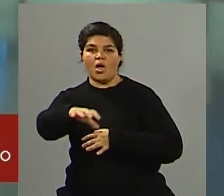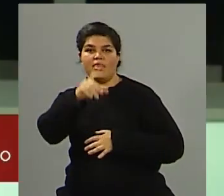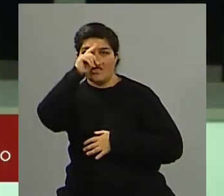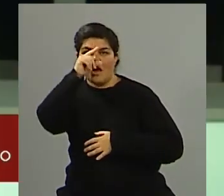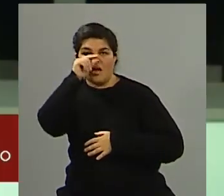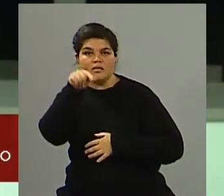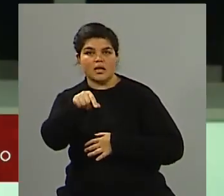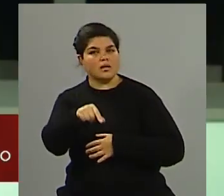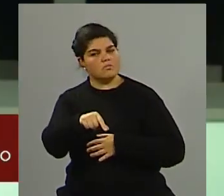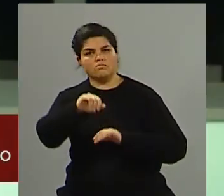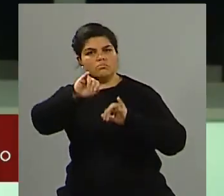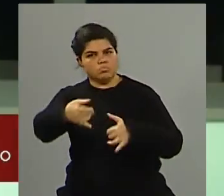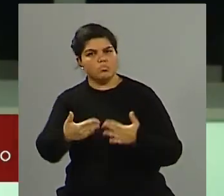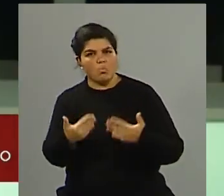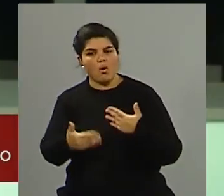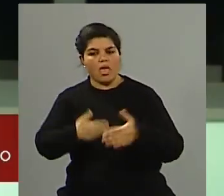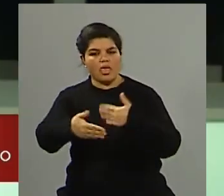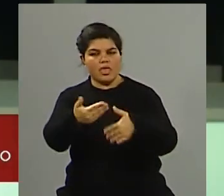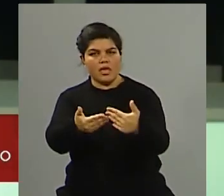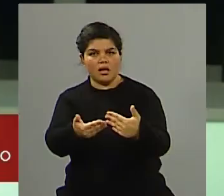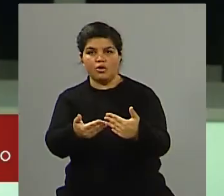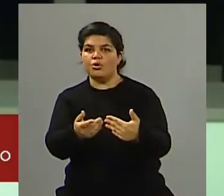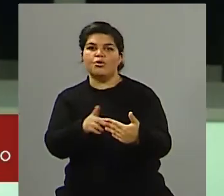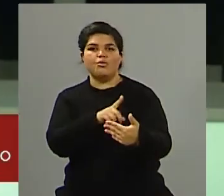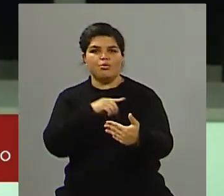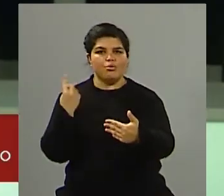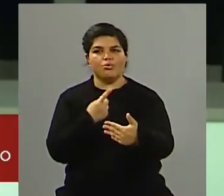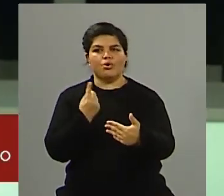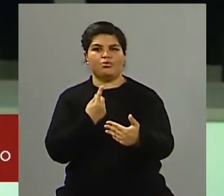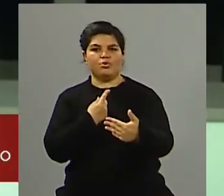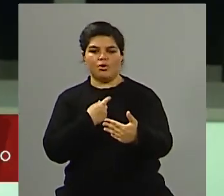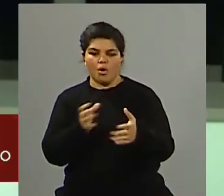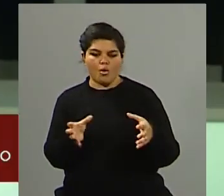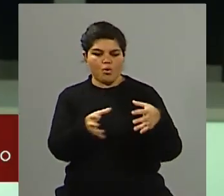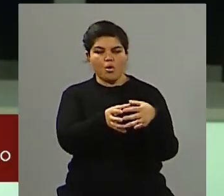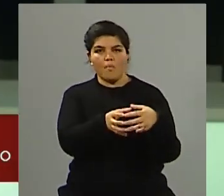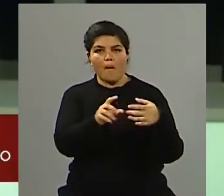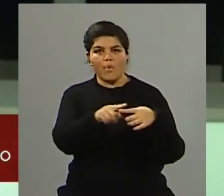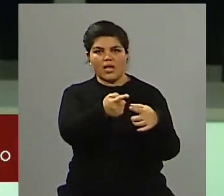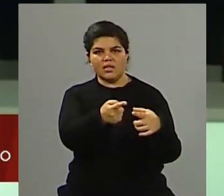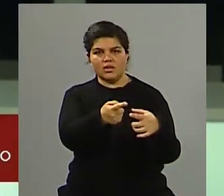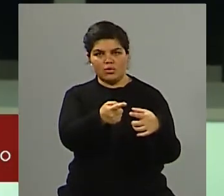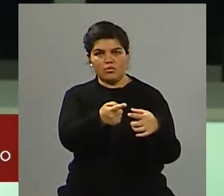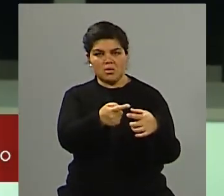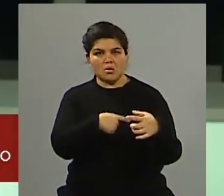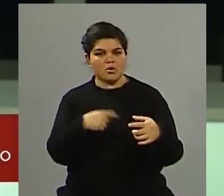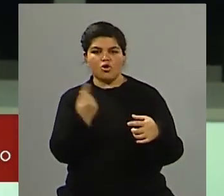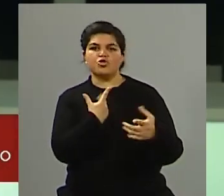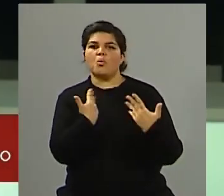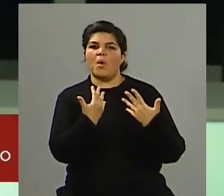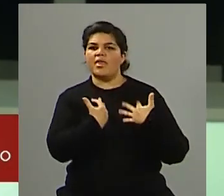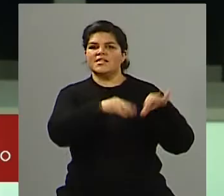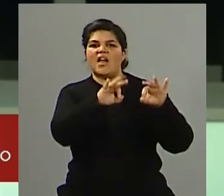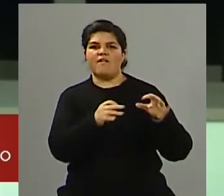estar a la altura de las circunstancias porque tenemos y debemos ser una alternativa política al caos que hoy reina dentro del municipio y dentro de nuestro